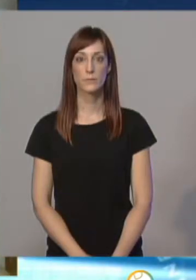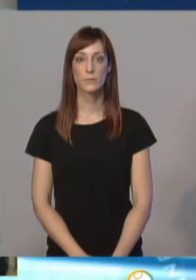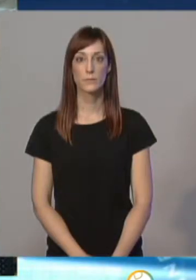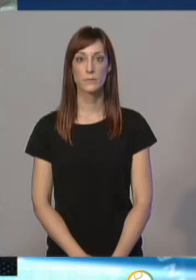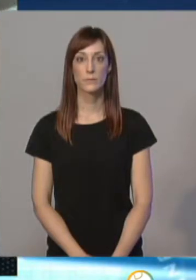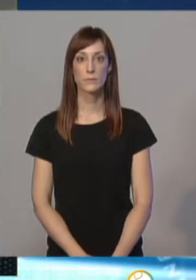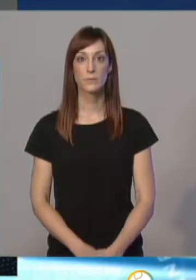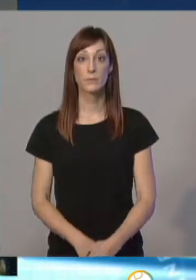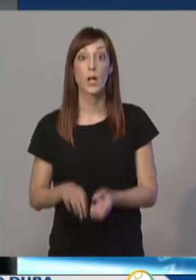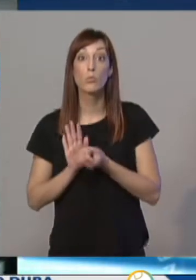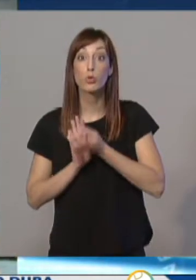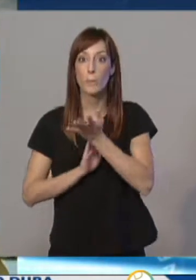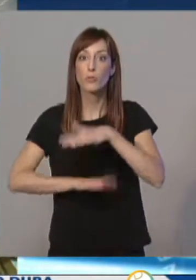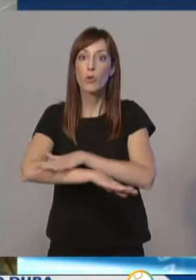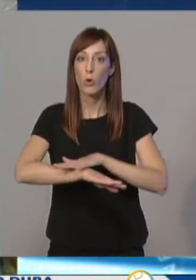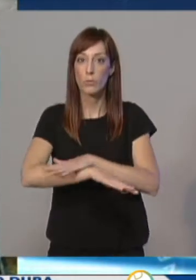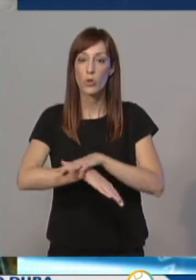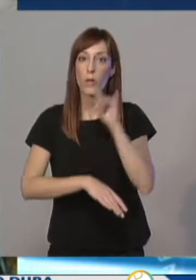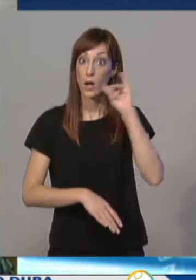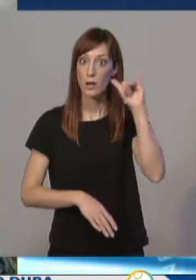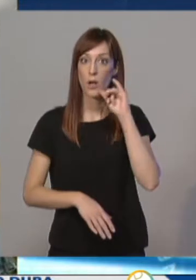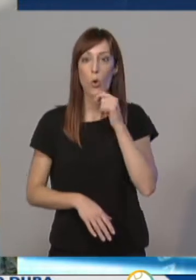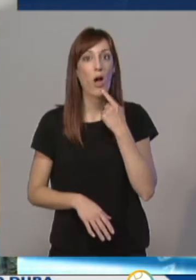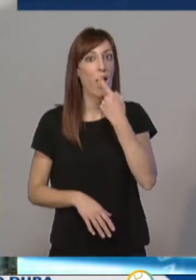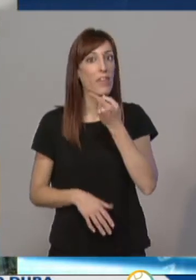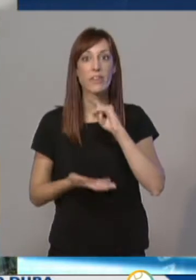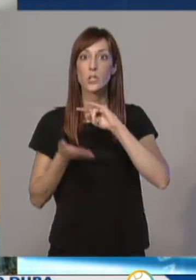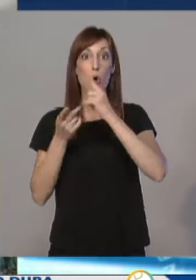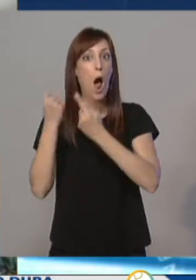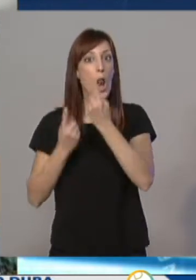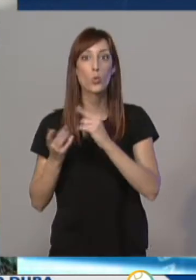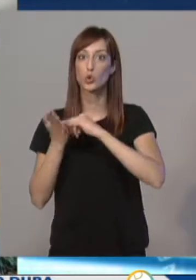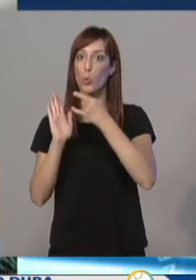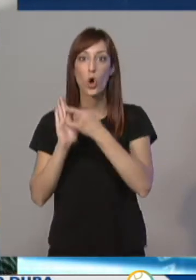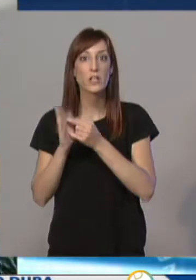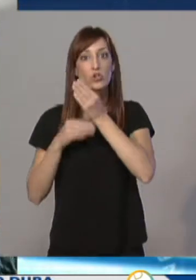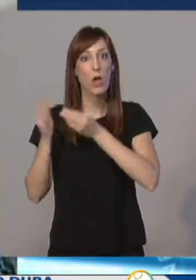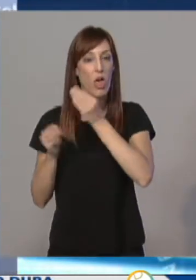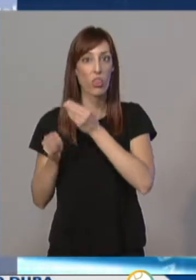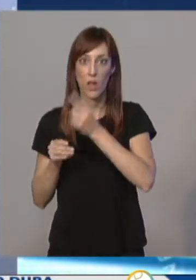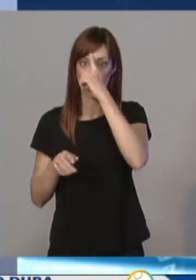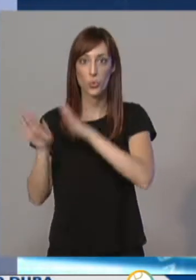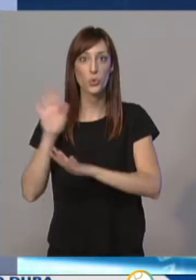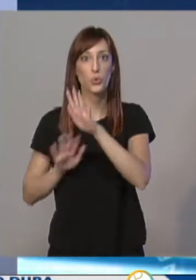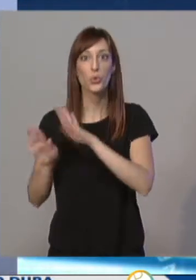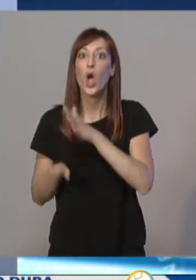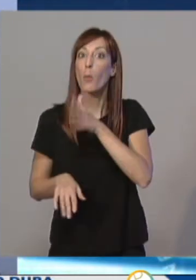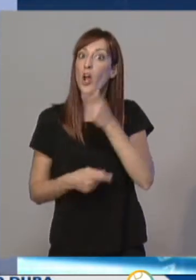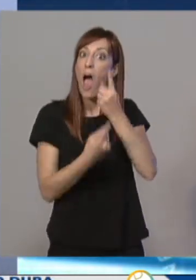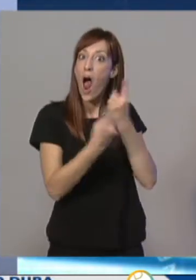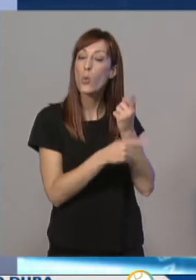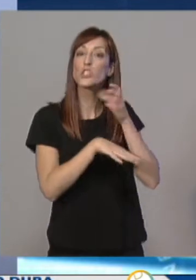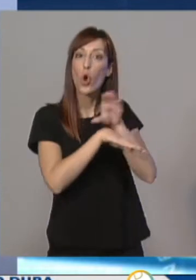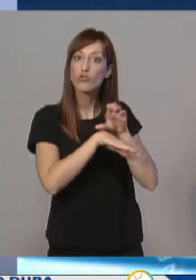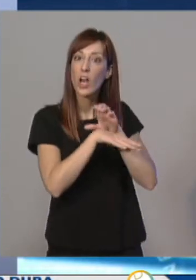El portavoz del Gobierno de la Rioja ha asegurado que va a ser muy complicado... ...llevar a cabo algunos proyectos porque muchas consejerías... ...ya tienen comprometidas partidas